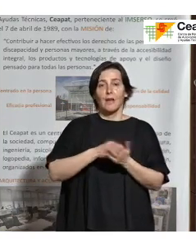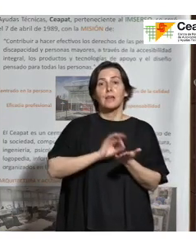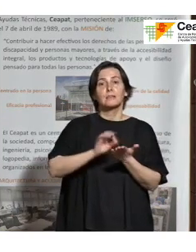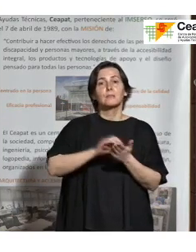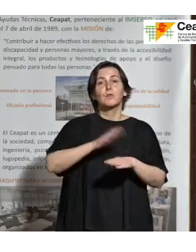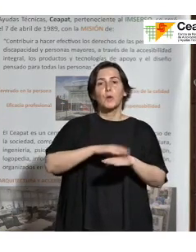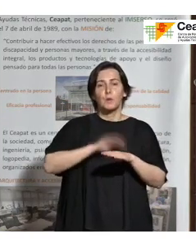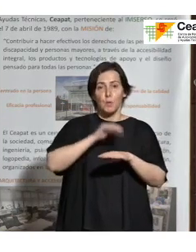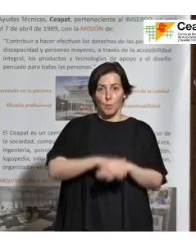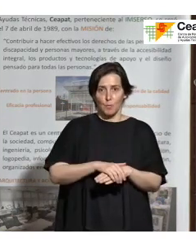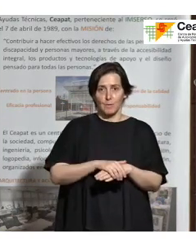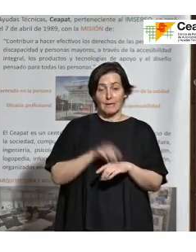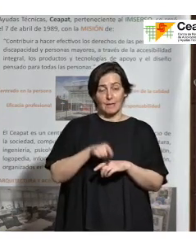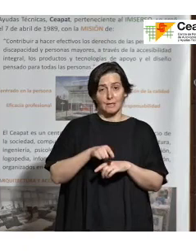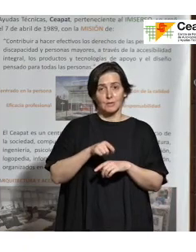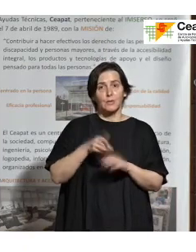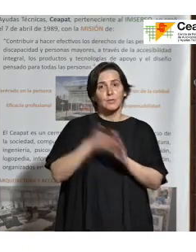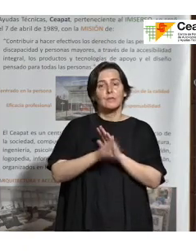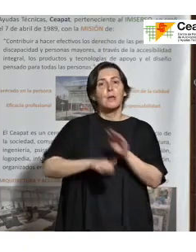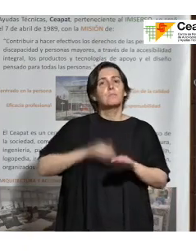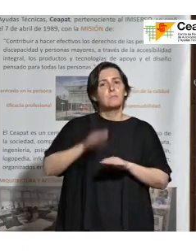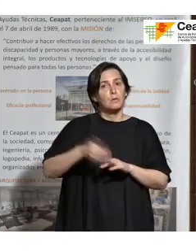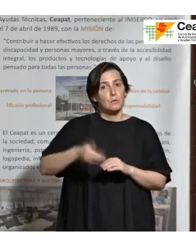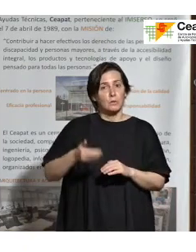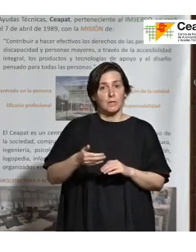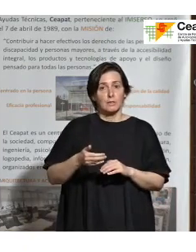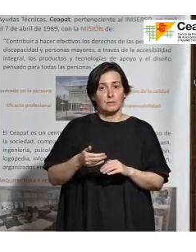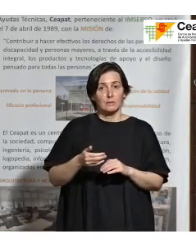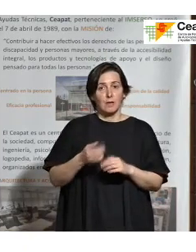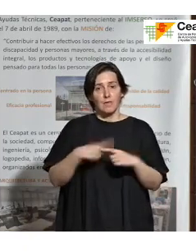pienso que ahí ya es un paso grande con respecto a no tener norma